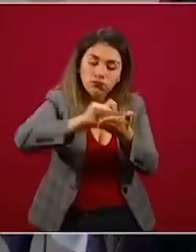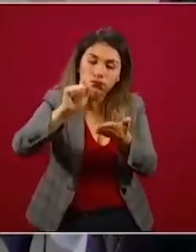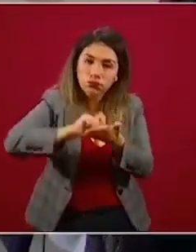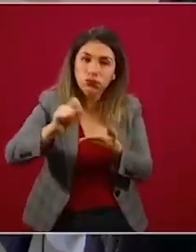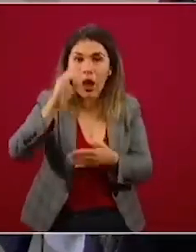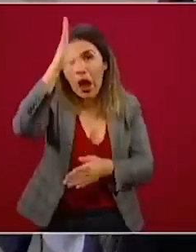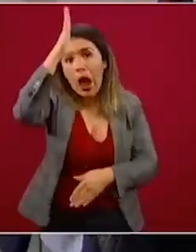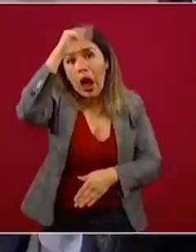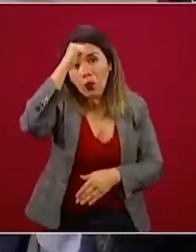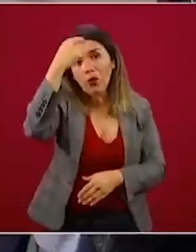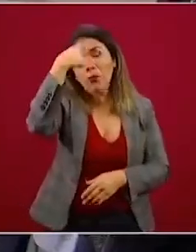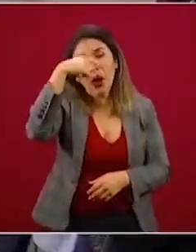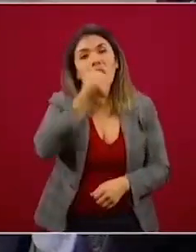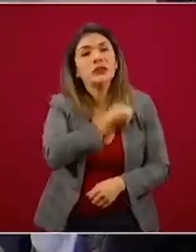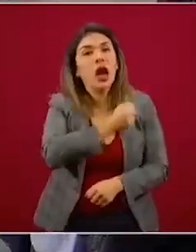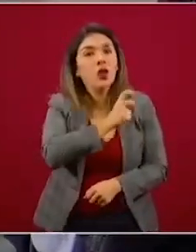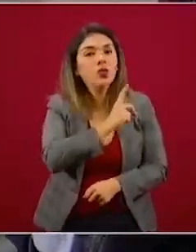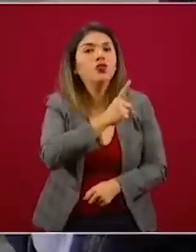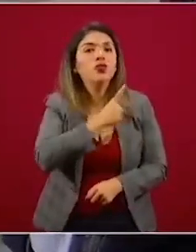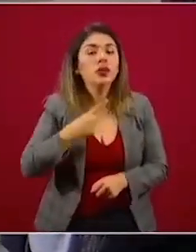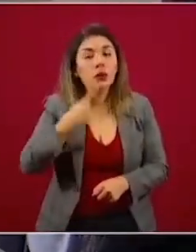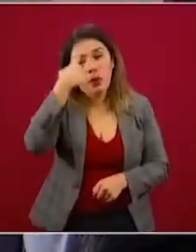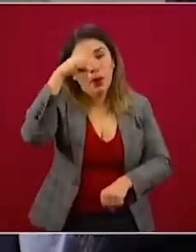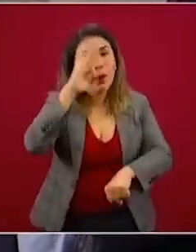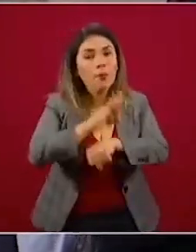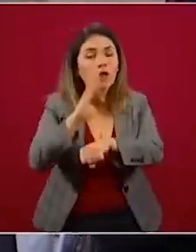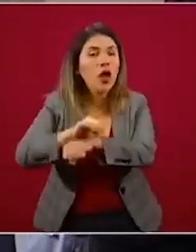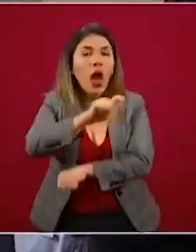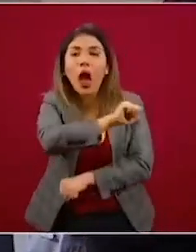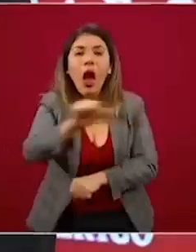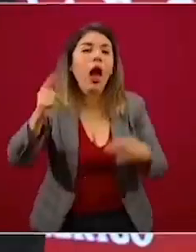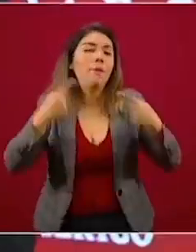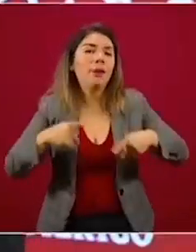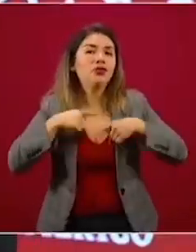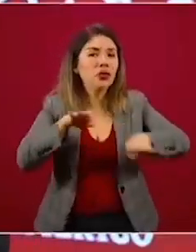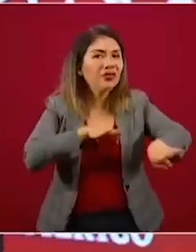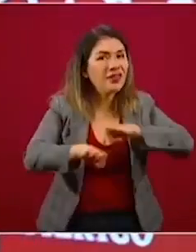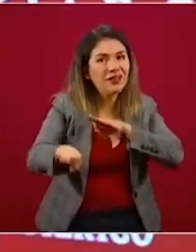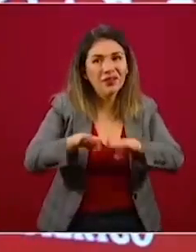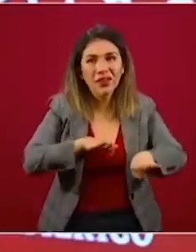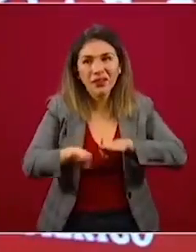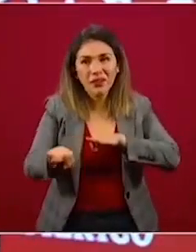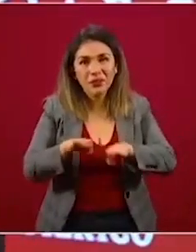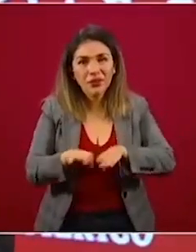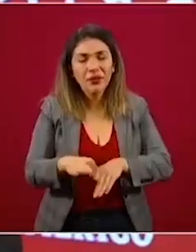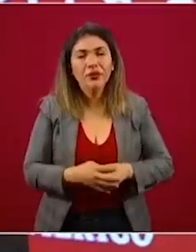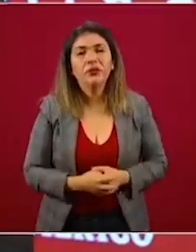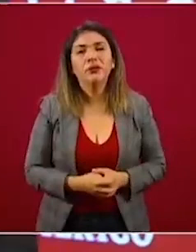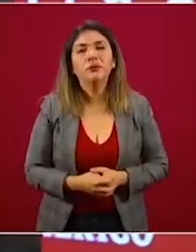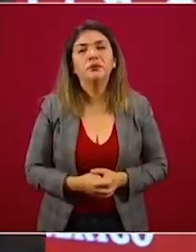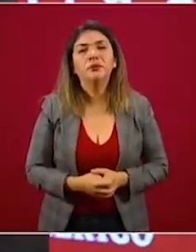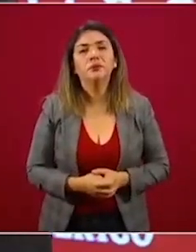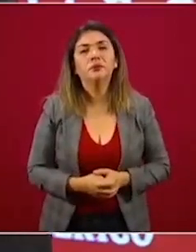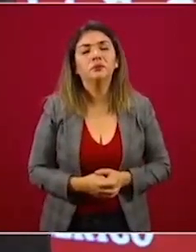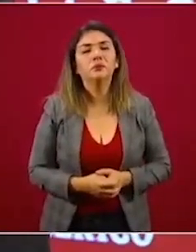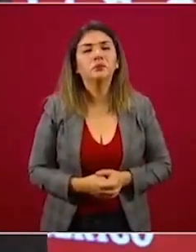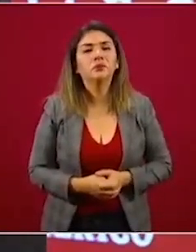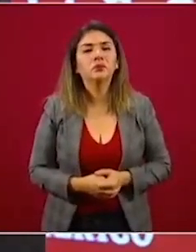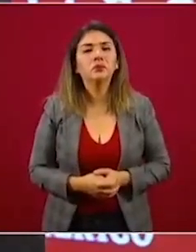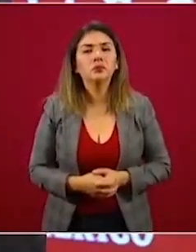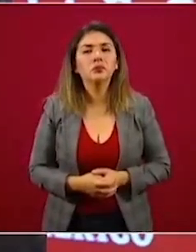para que se proteja a los trabajadores, son trámites